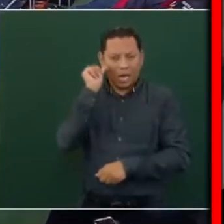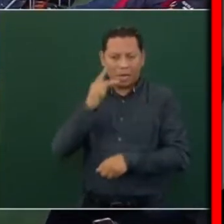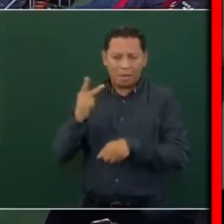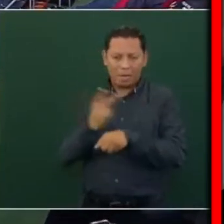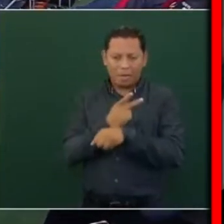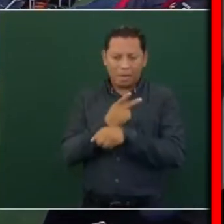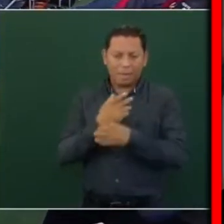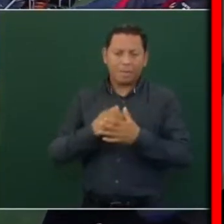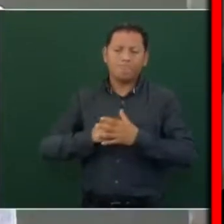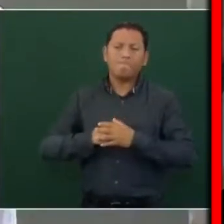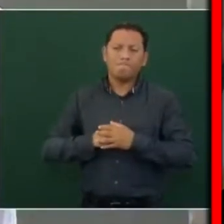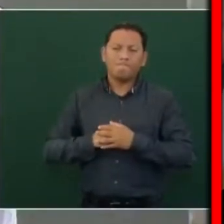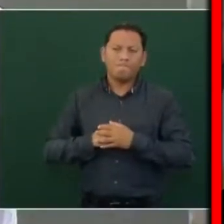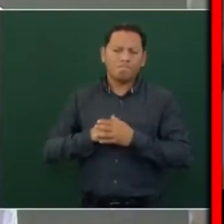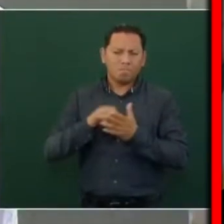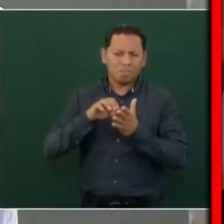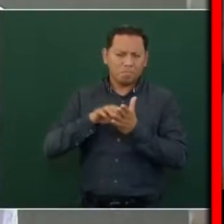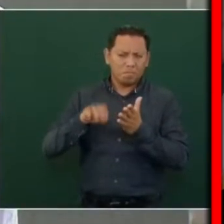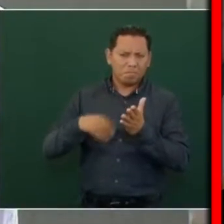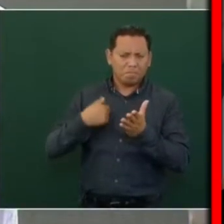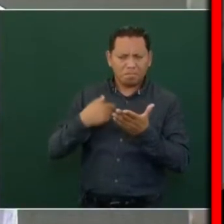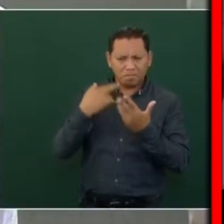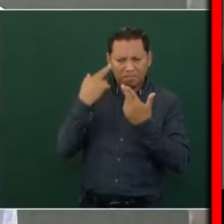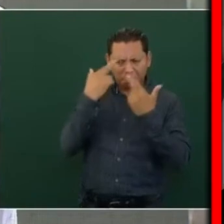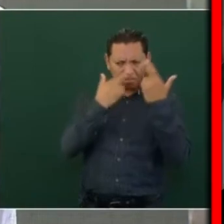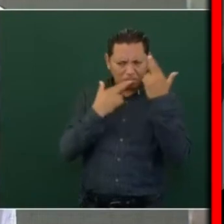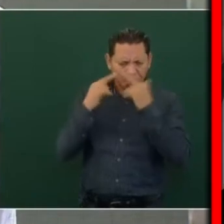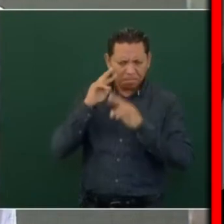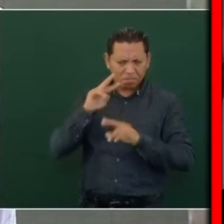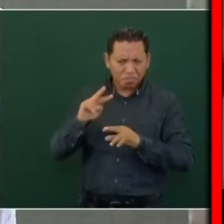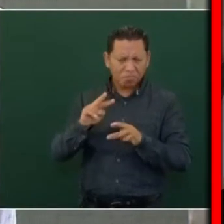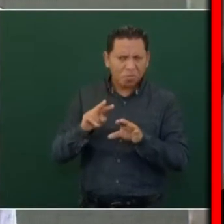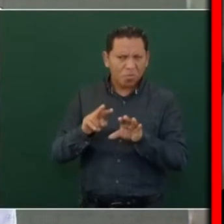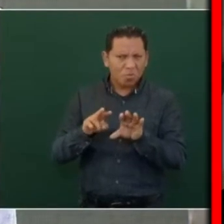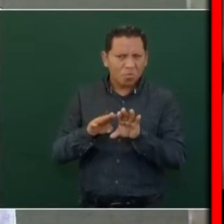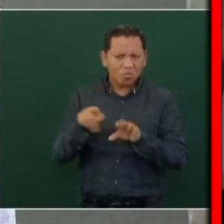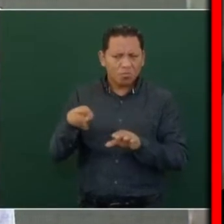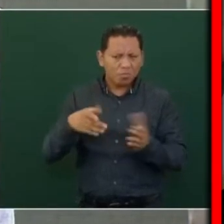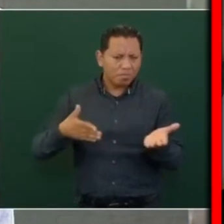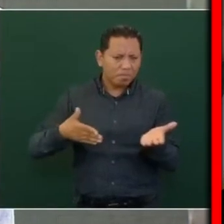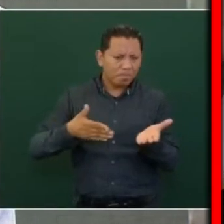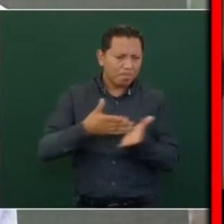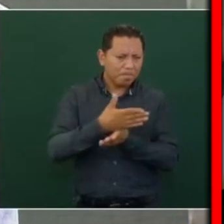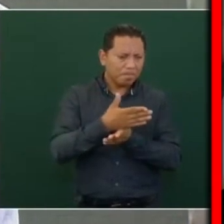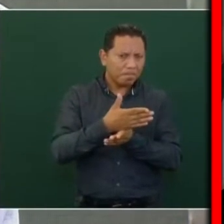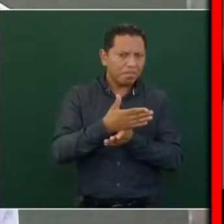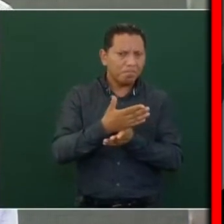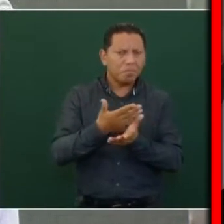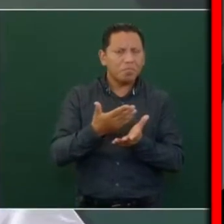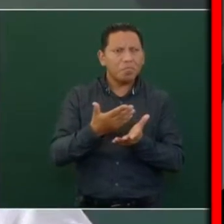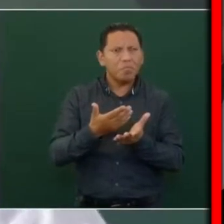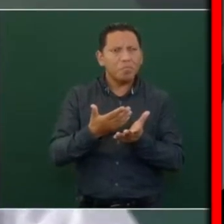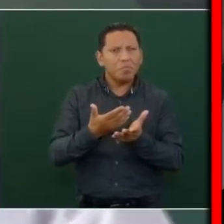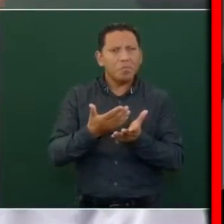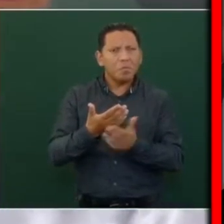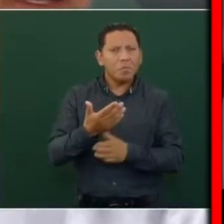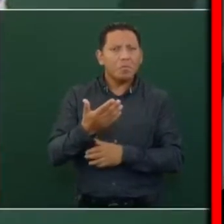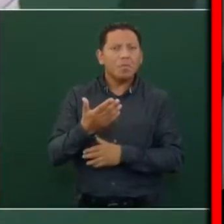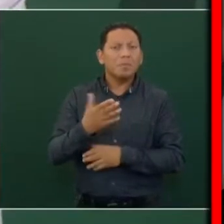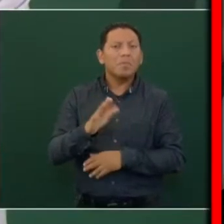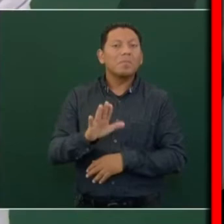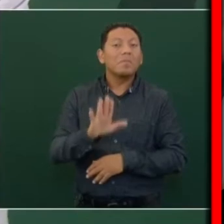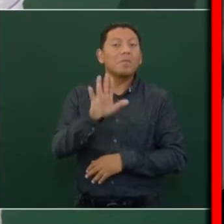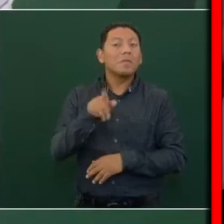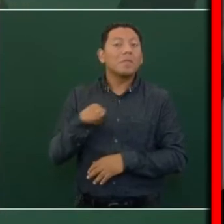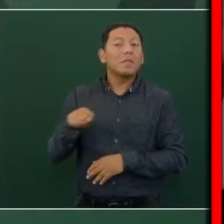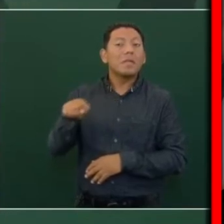una actitud política